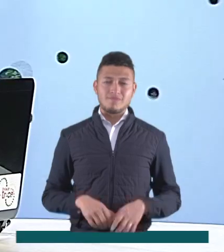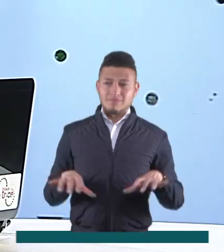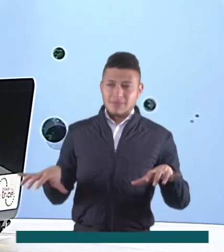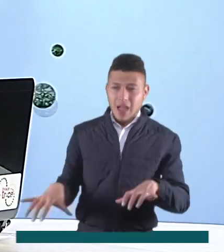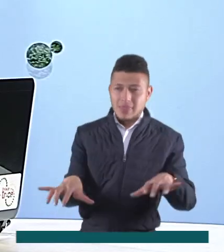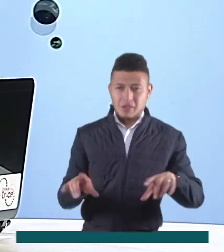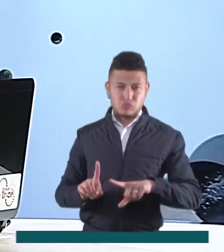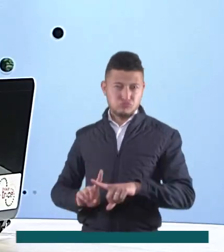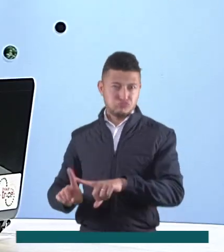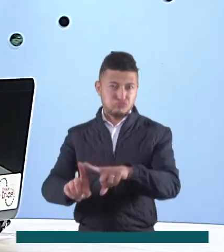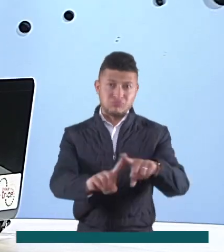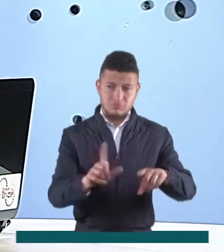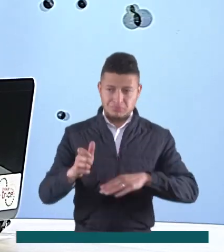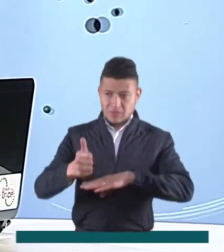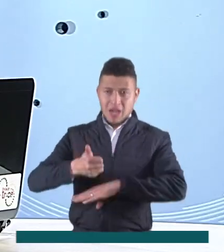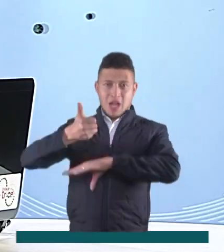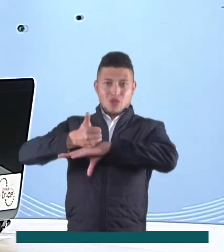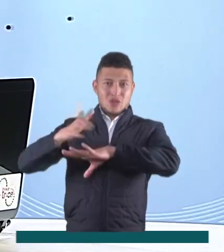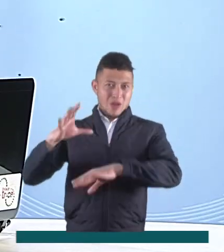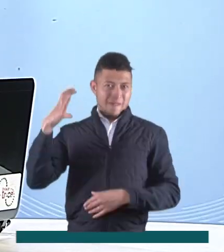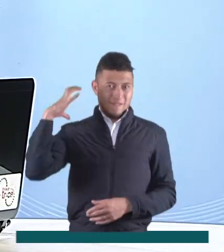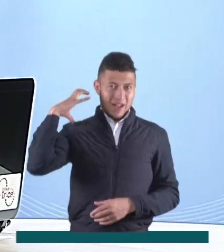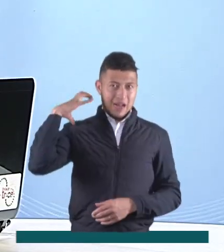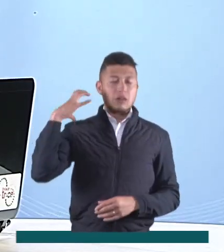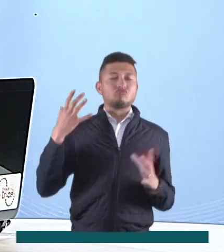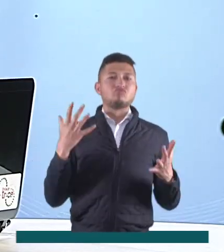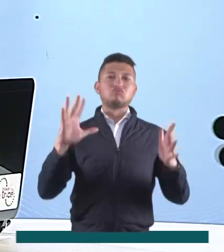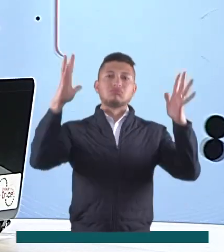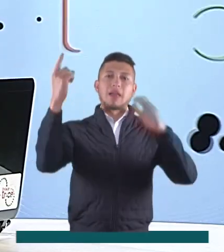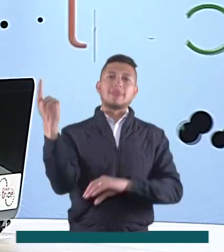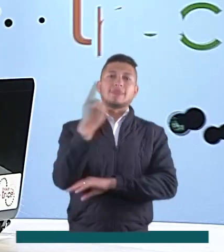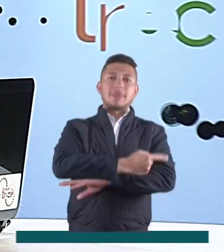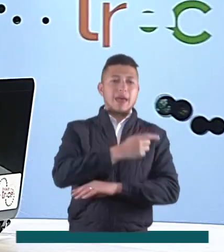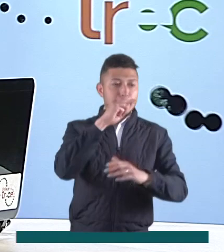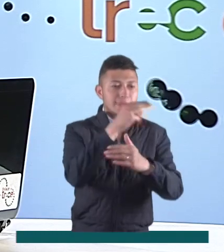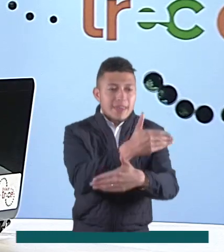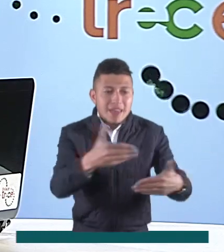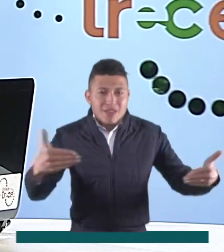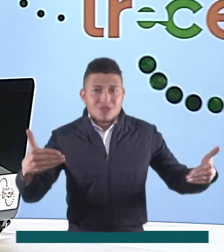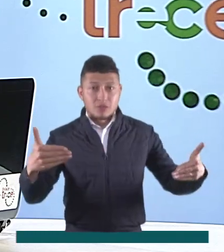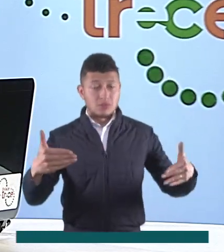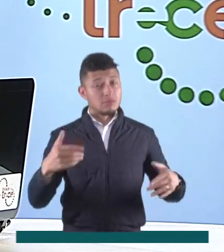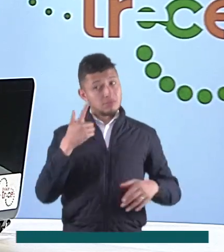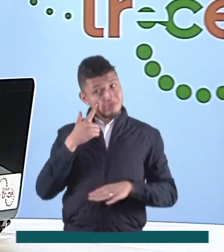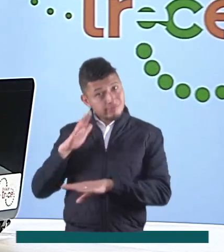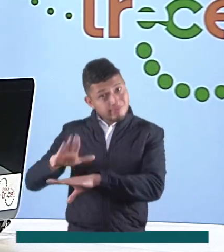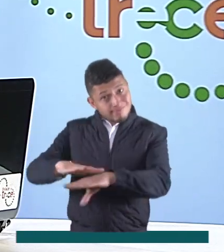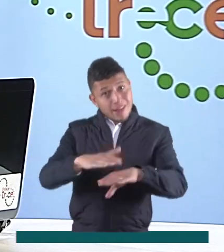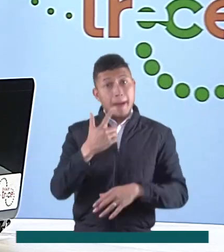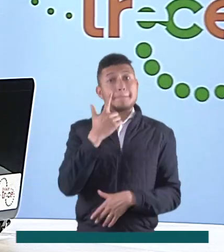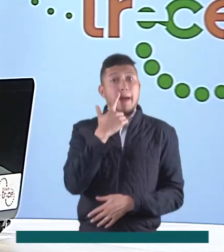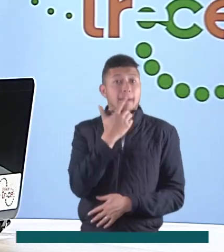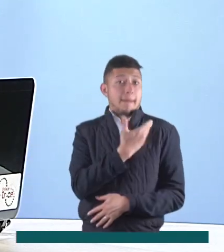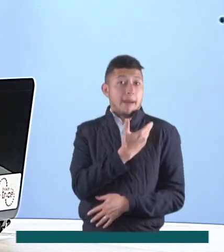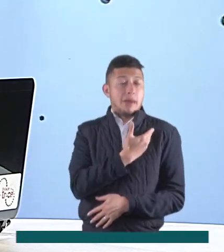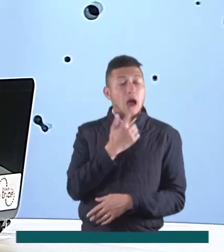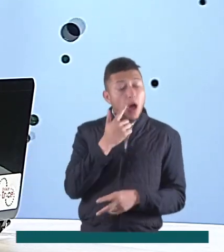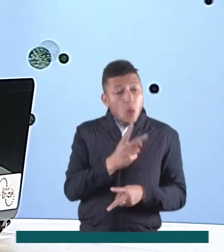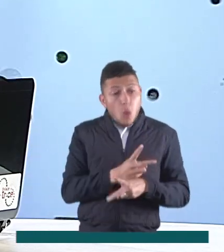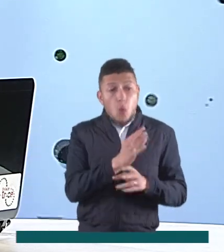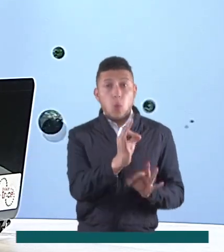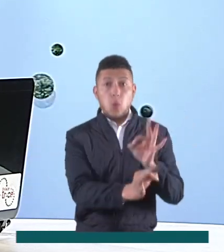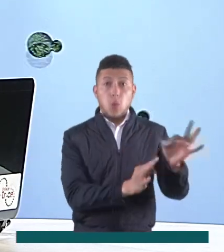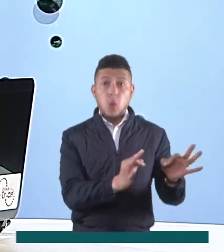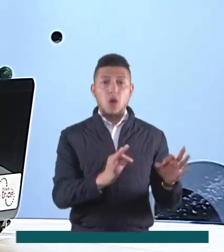Con diferentes actividades, las autoridades de Facatativa celebran el Día de los Niños, pero el llamado es a los padres de familia para no